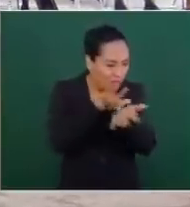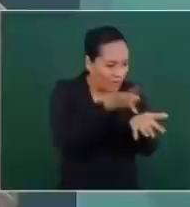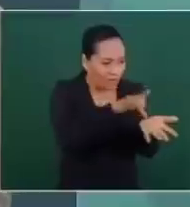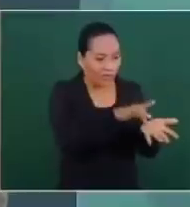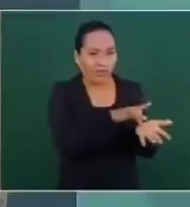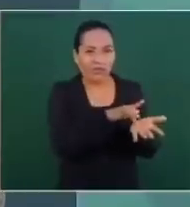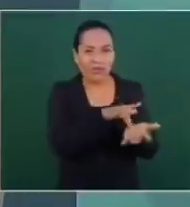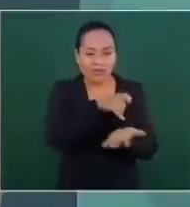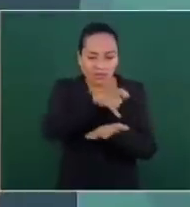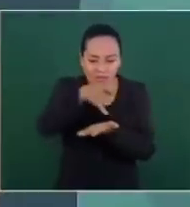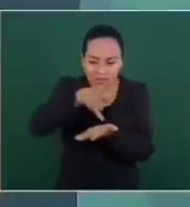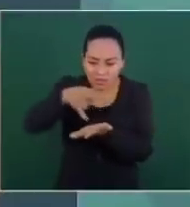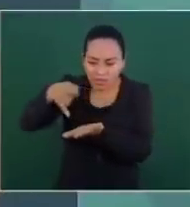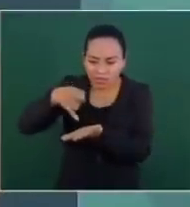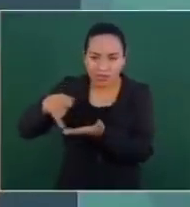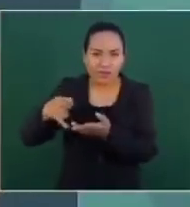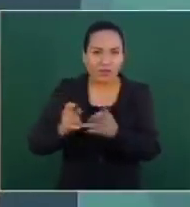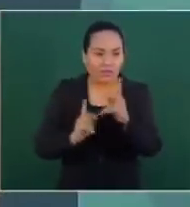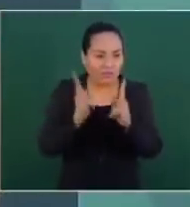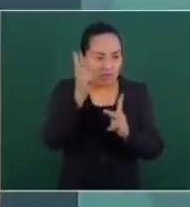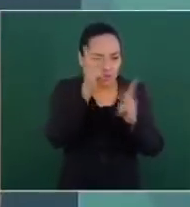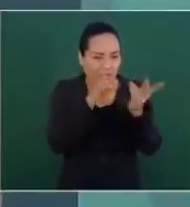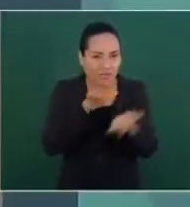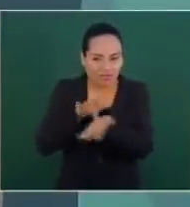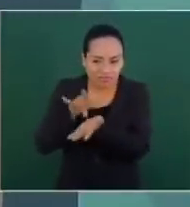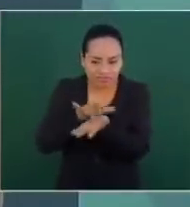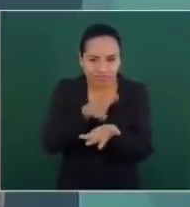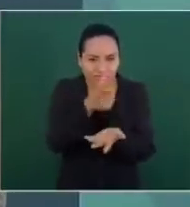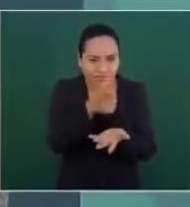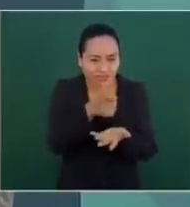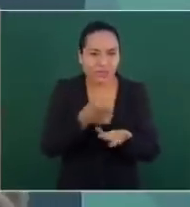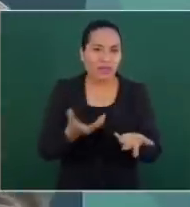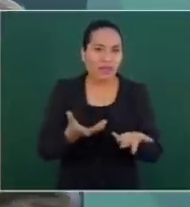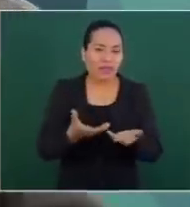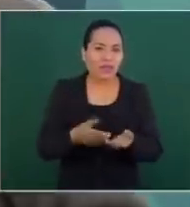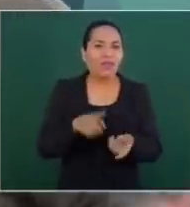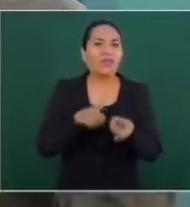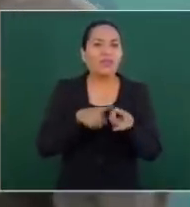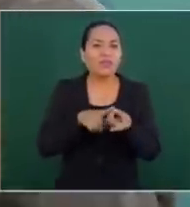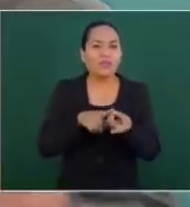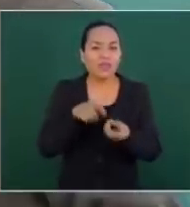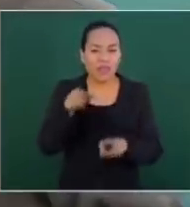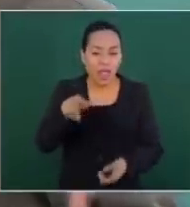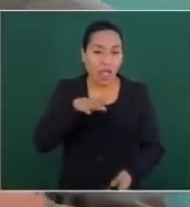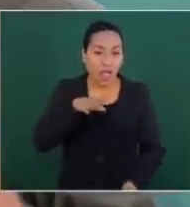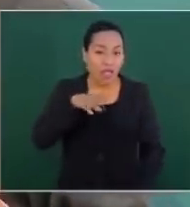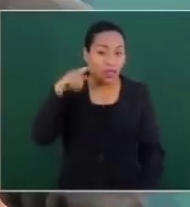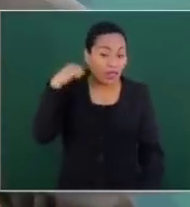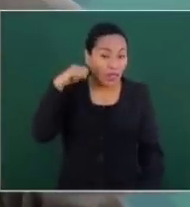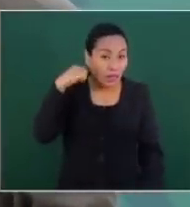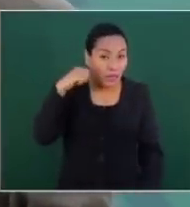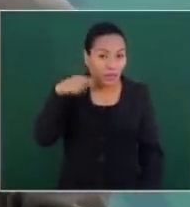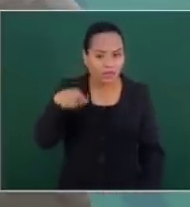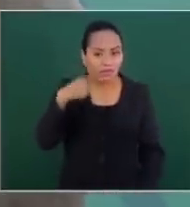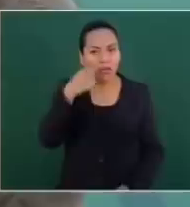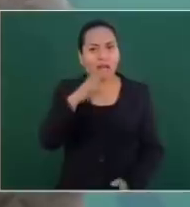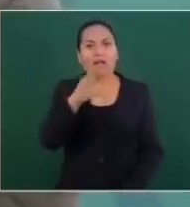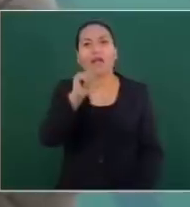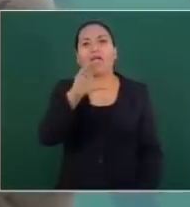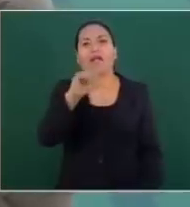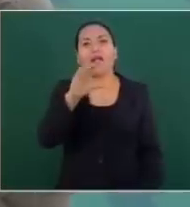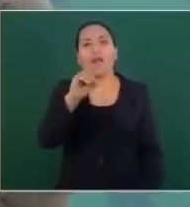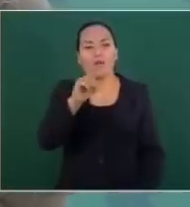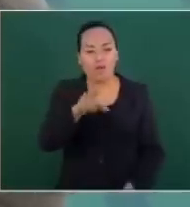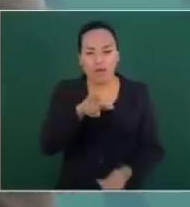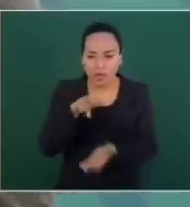fomentando, en el caso de Tabasco, para que se produzca cacao y entonces